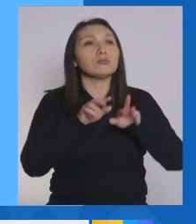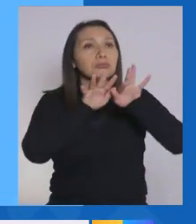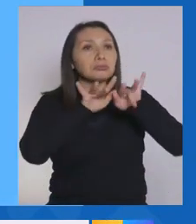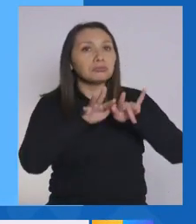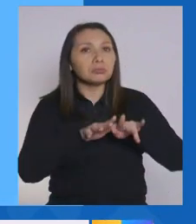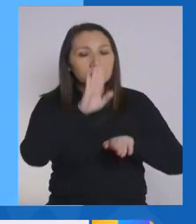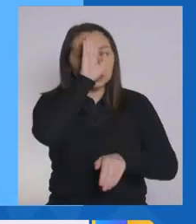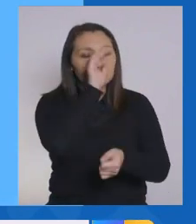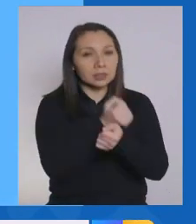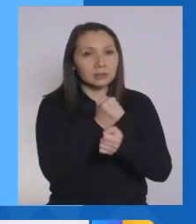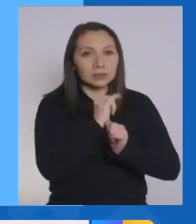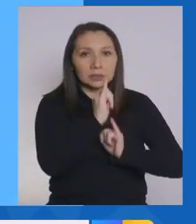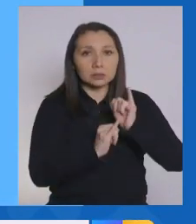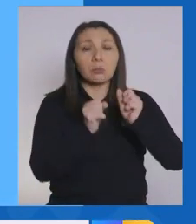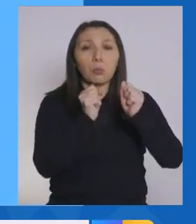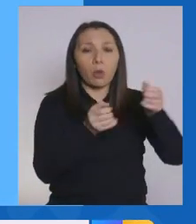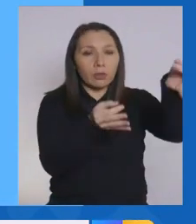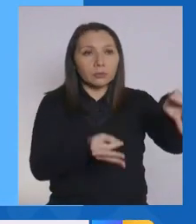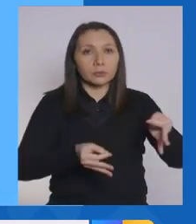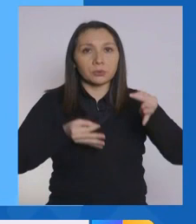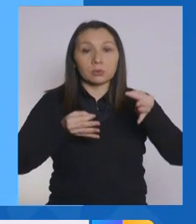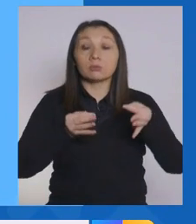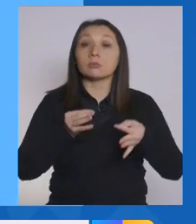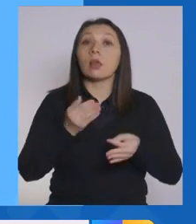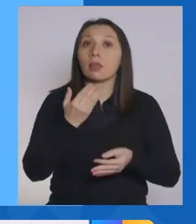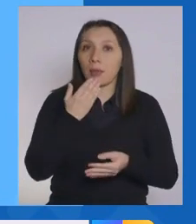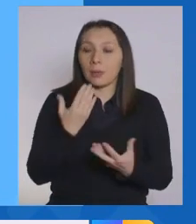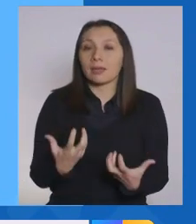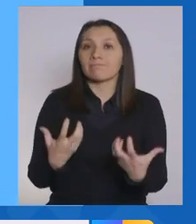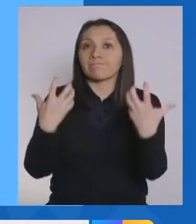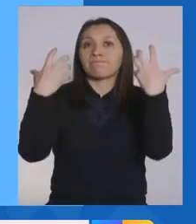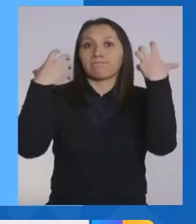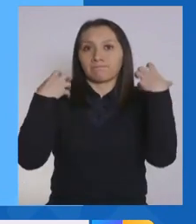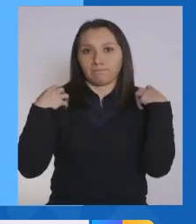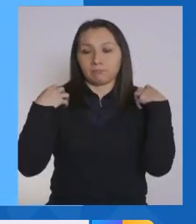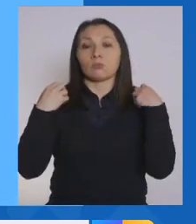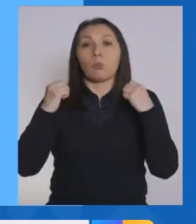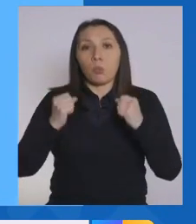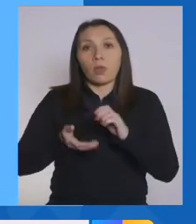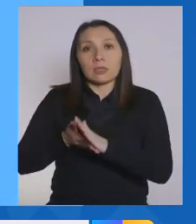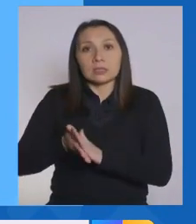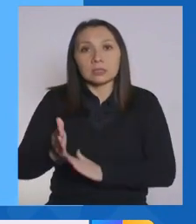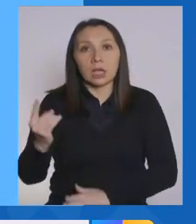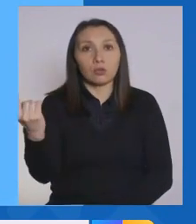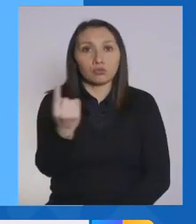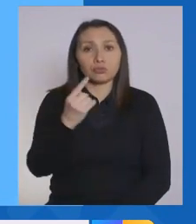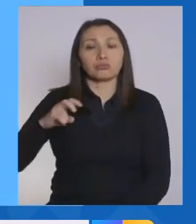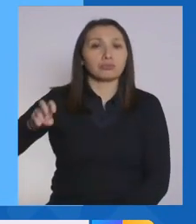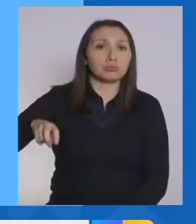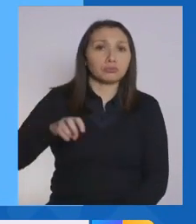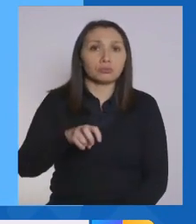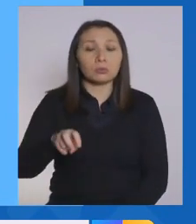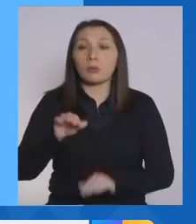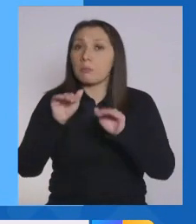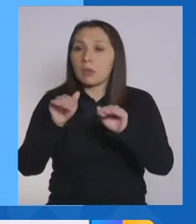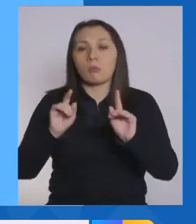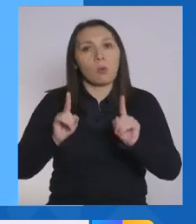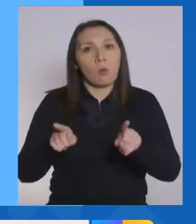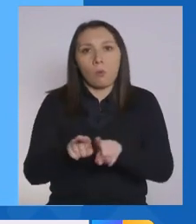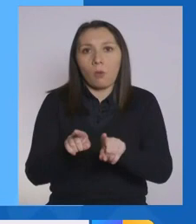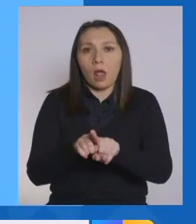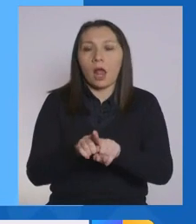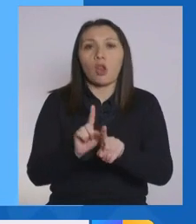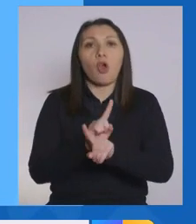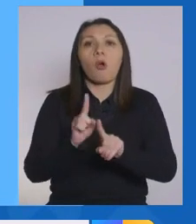través de comisaría virtual, por lo tanto van a tener la responsabilidad de poder salir solos, con las mismas condiciones,